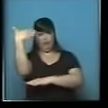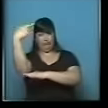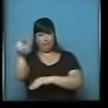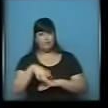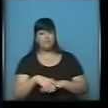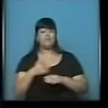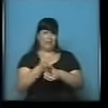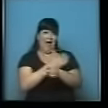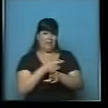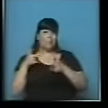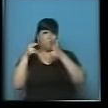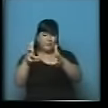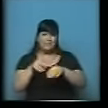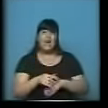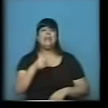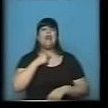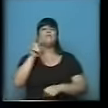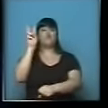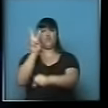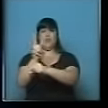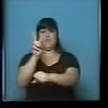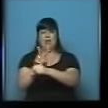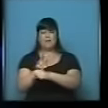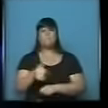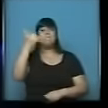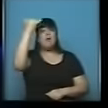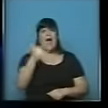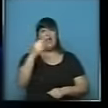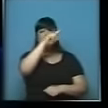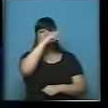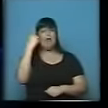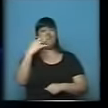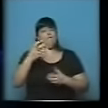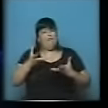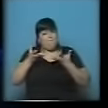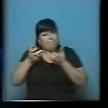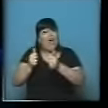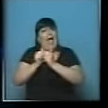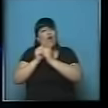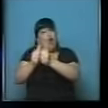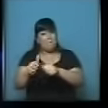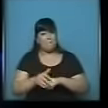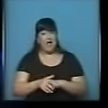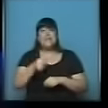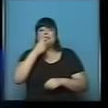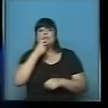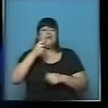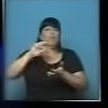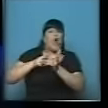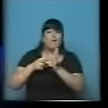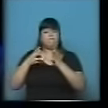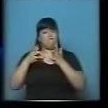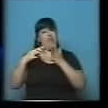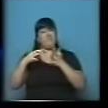Como te dije, te queremos cuidar. Queremos que hiciste un Estado que te acompañe, que te ayude a resolver y encarar tus problemas.